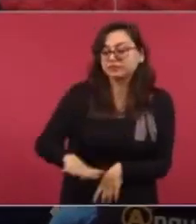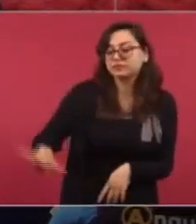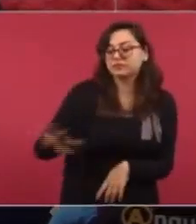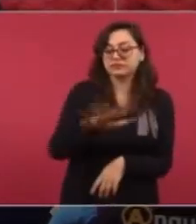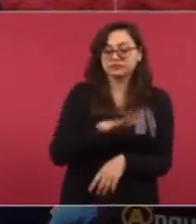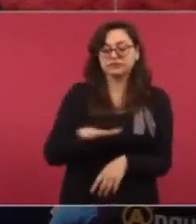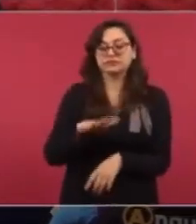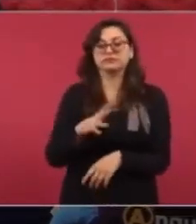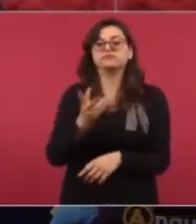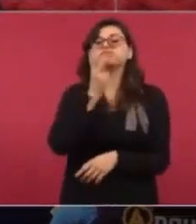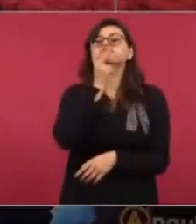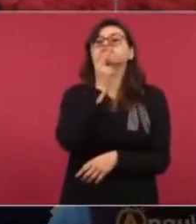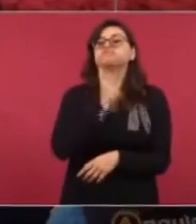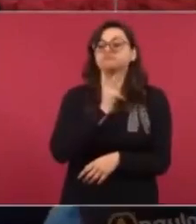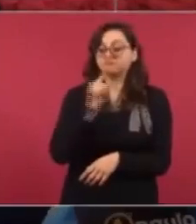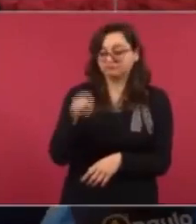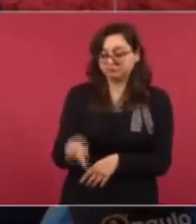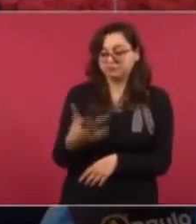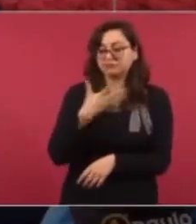se fueron a invertir acá,